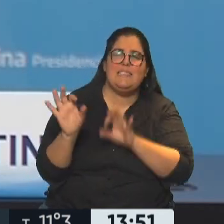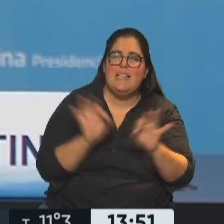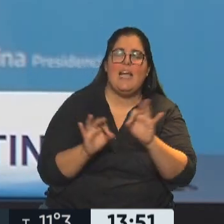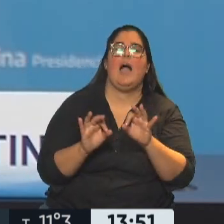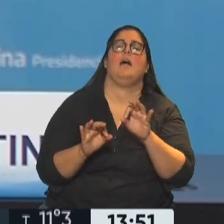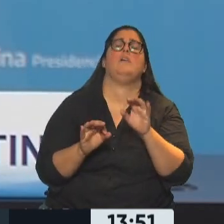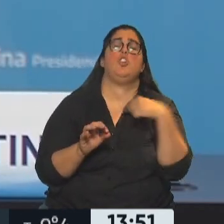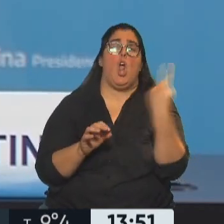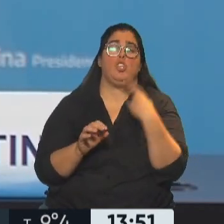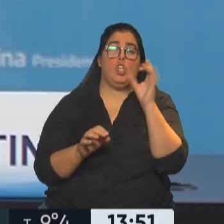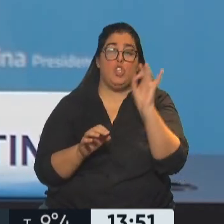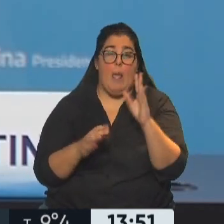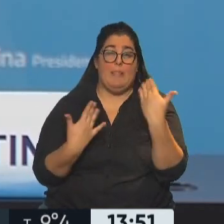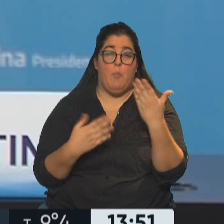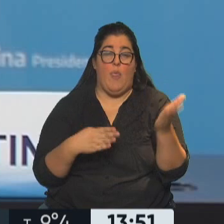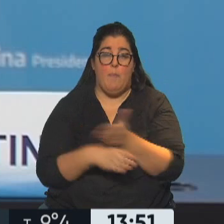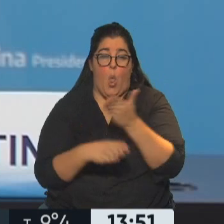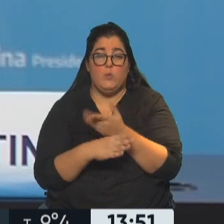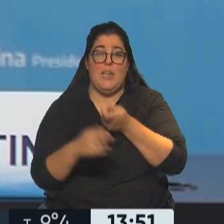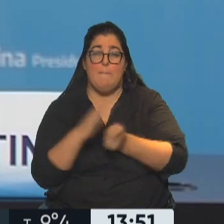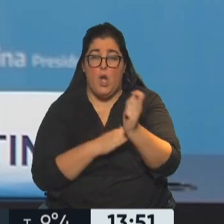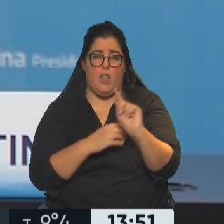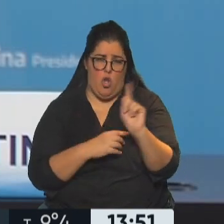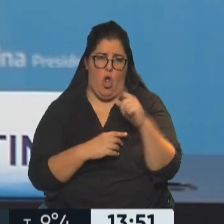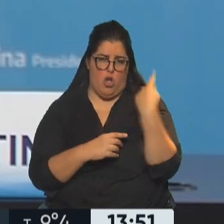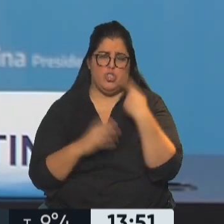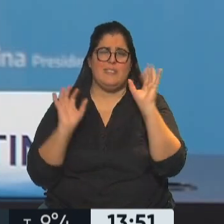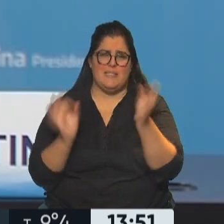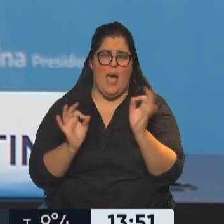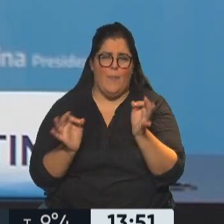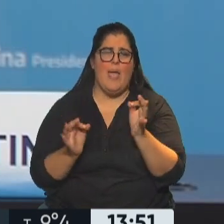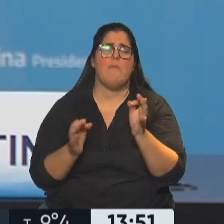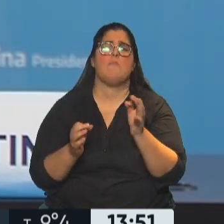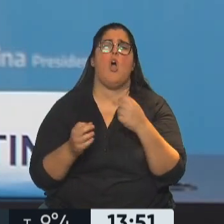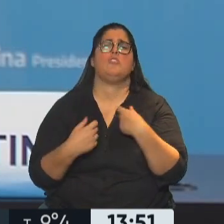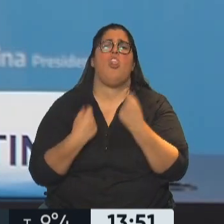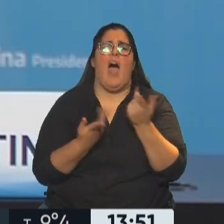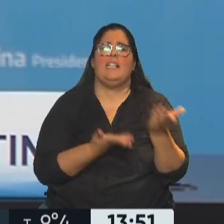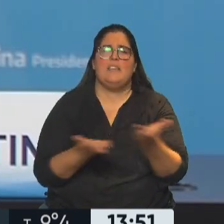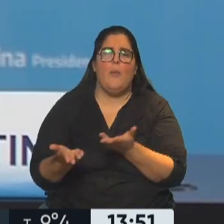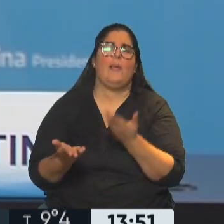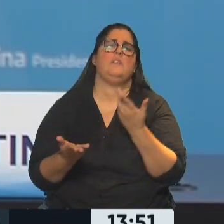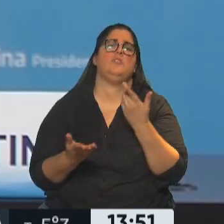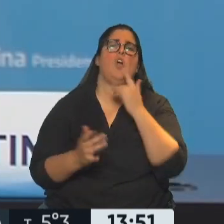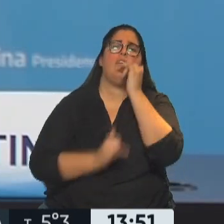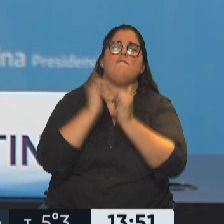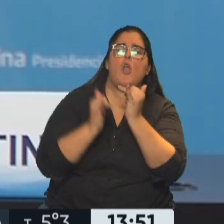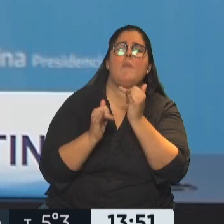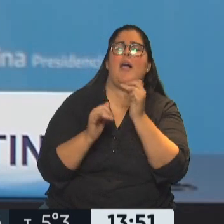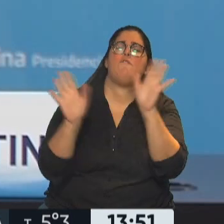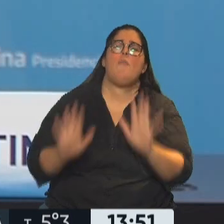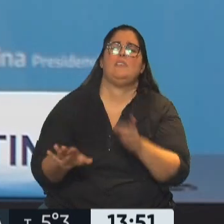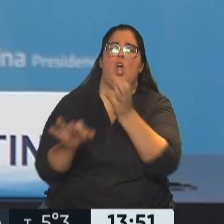de producir y exportar alimentos, también sabemos suministrar servicios y formar especialistas